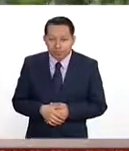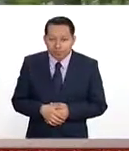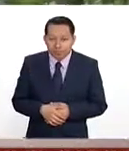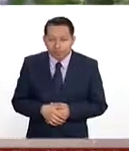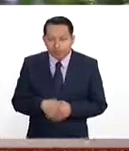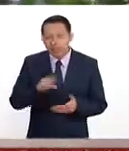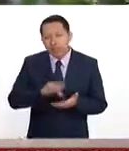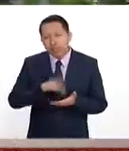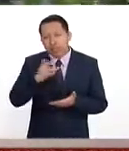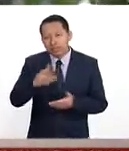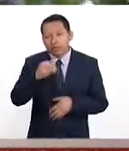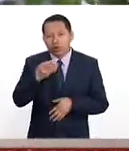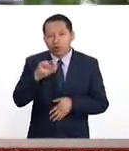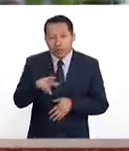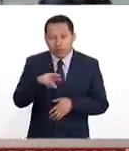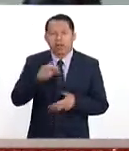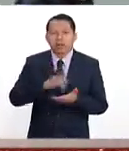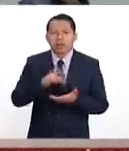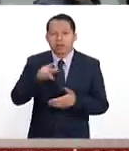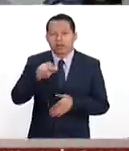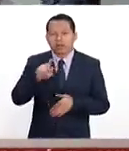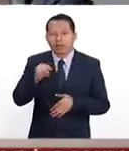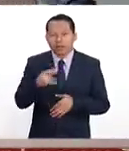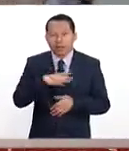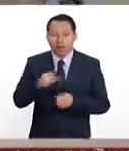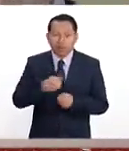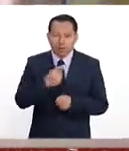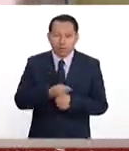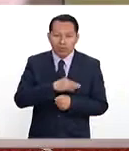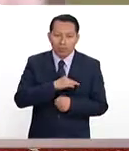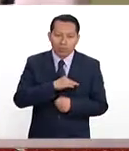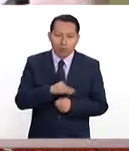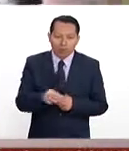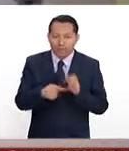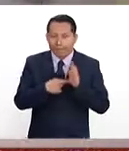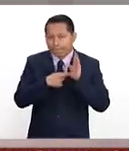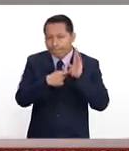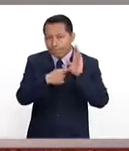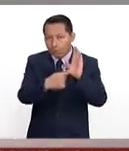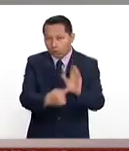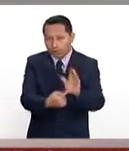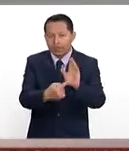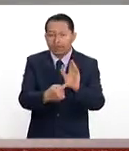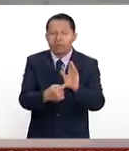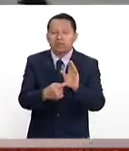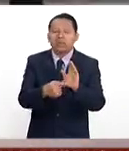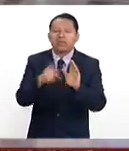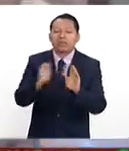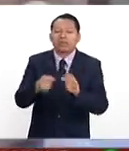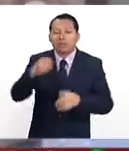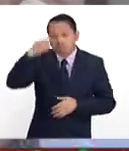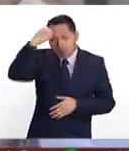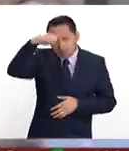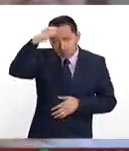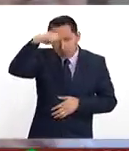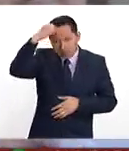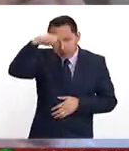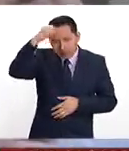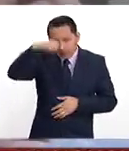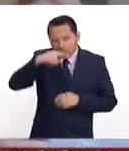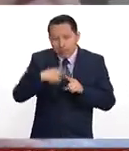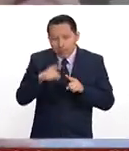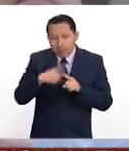Gracias, Omar. Gracias, Pati, por la oportunidad de compartir estas experiencias con ustedes.